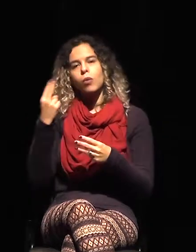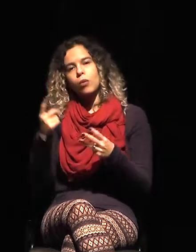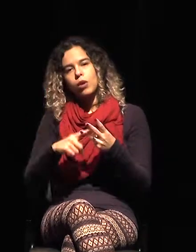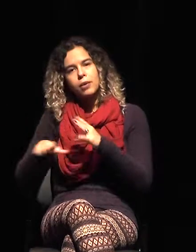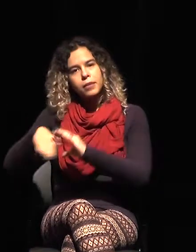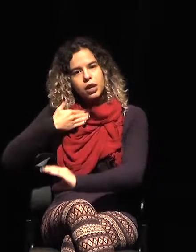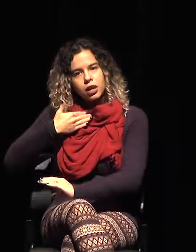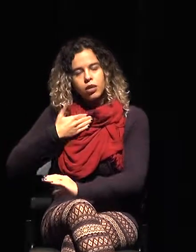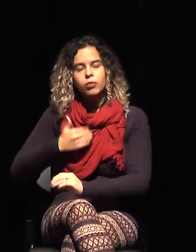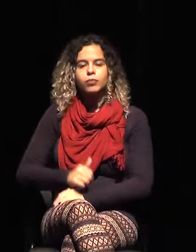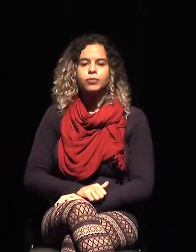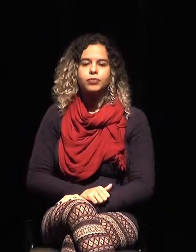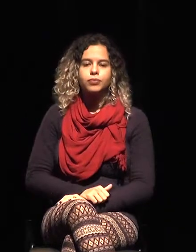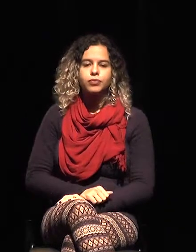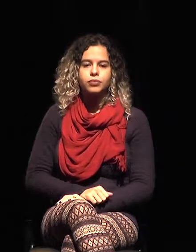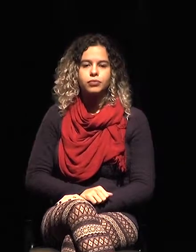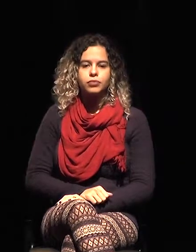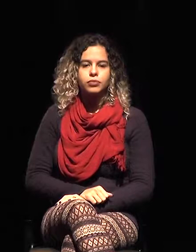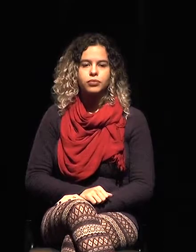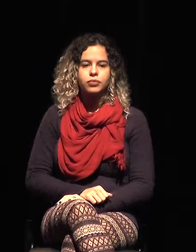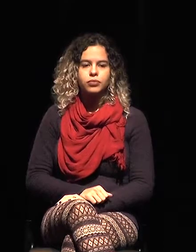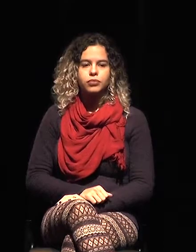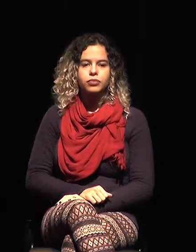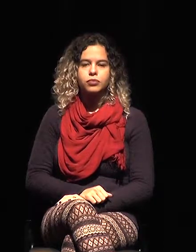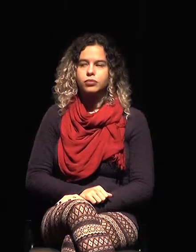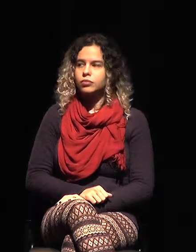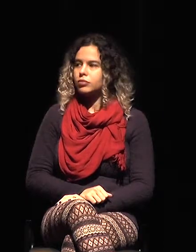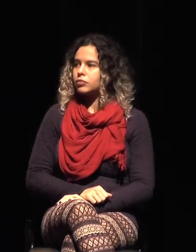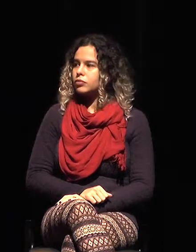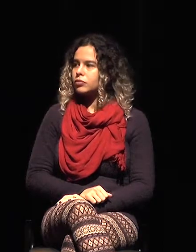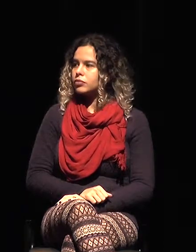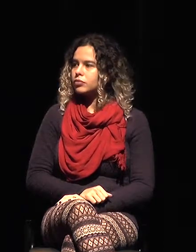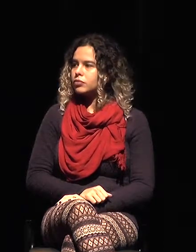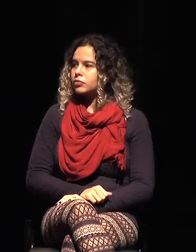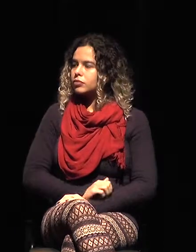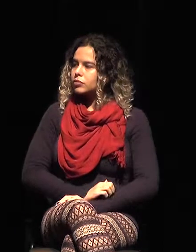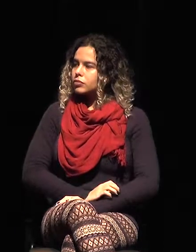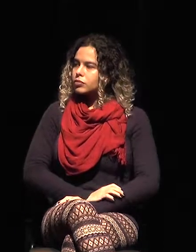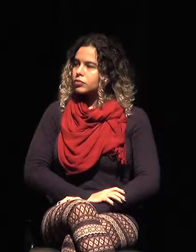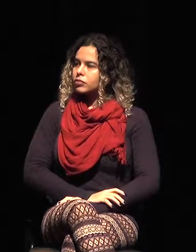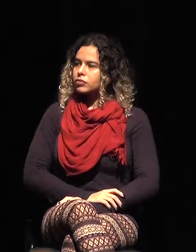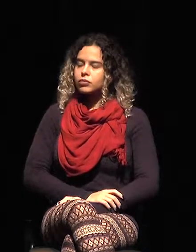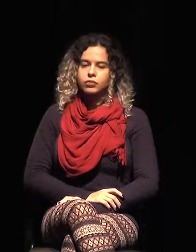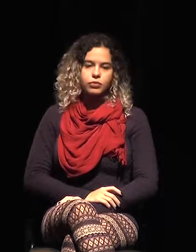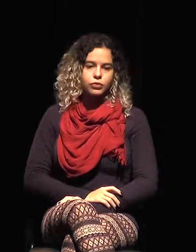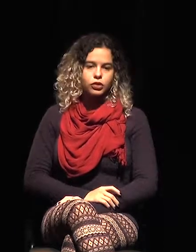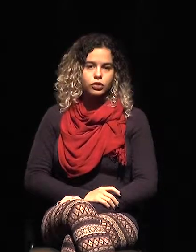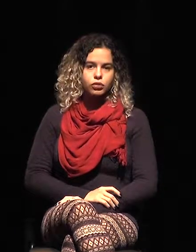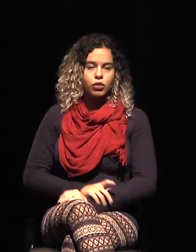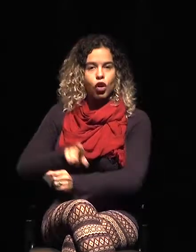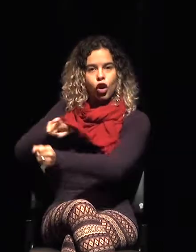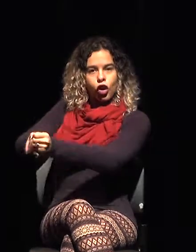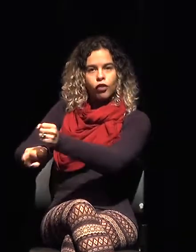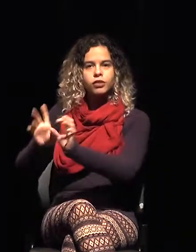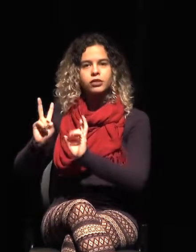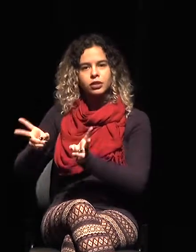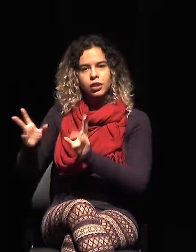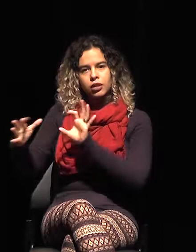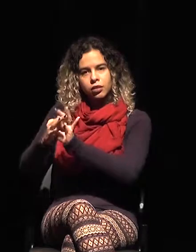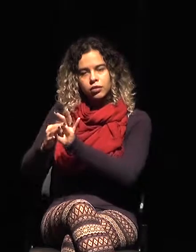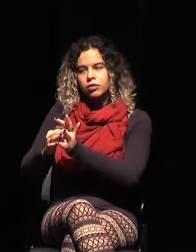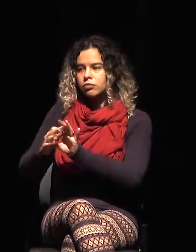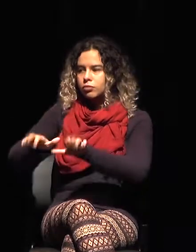fundamental. Después, los convenios también, que siempre hacemos para poder mejorar los controles y la